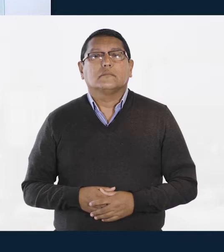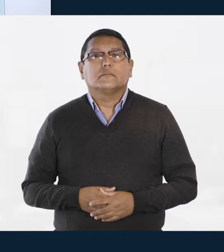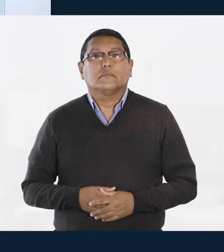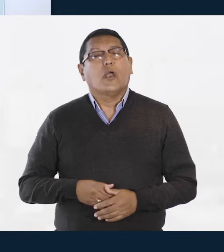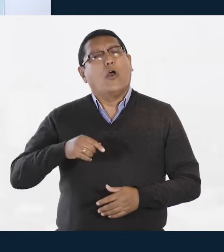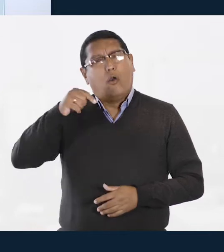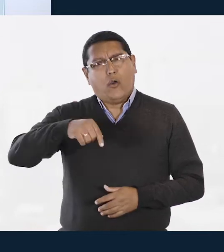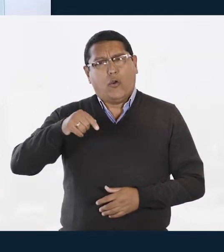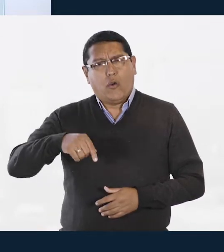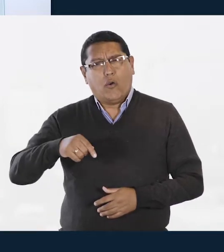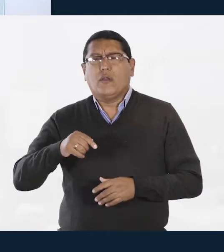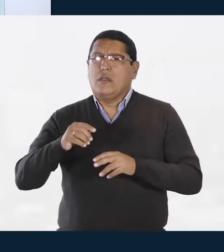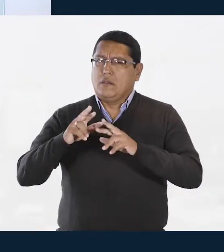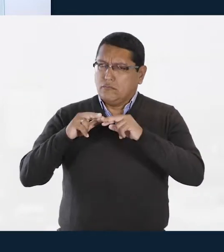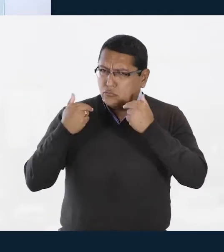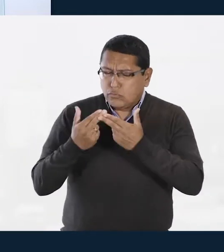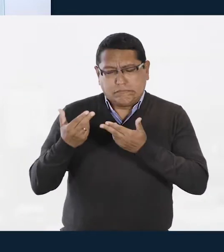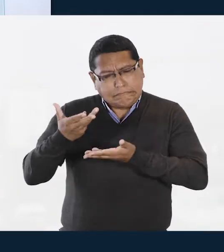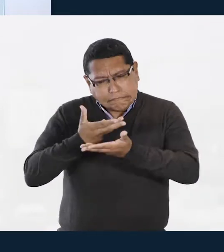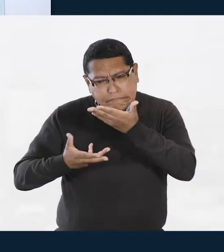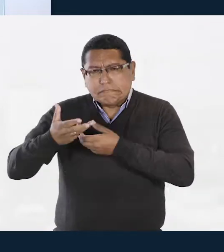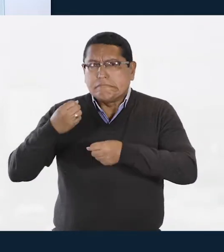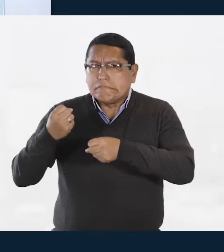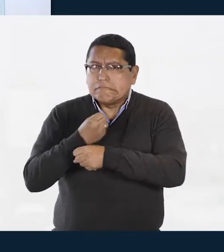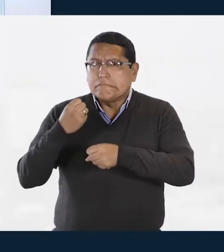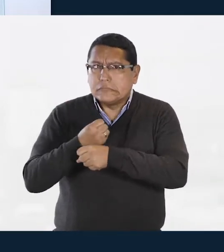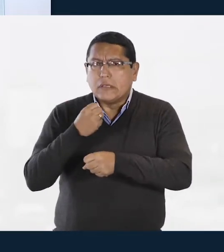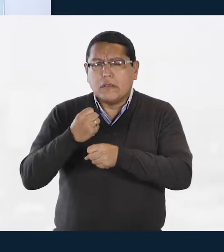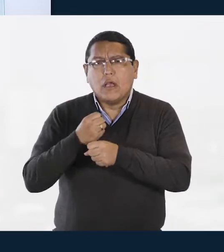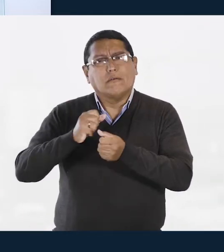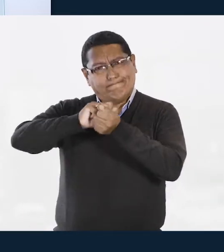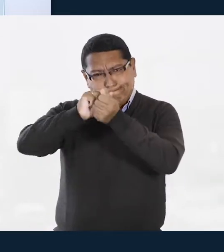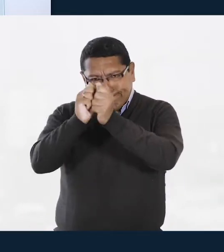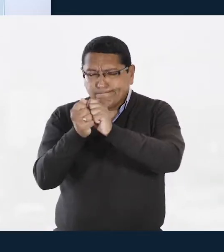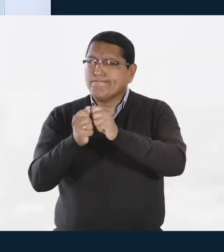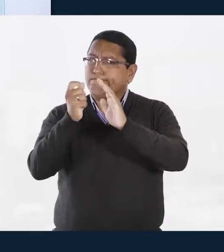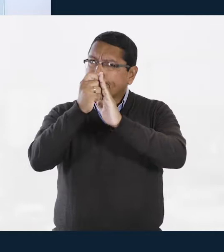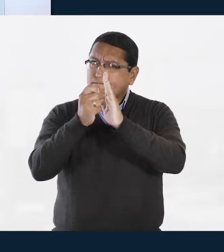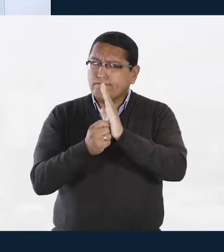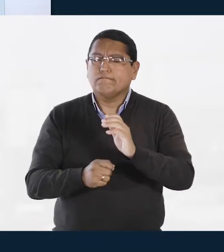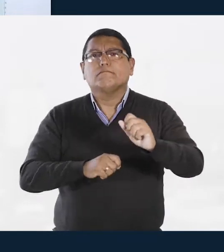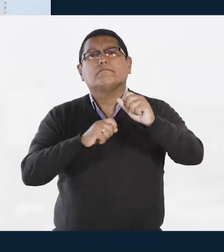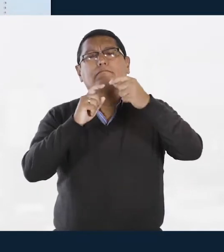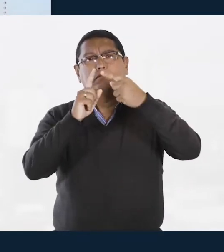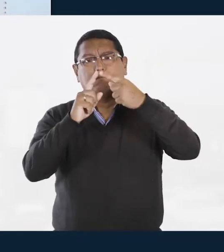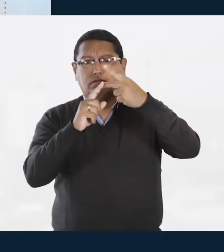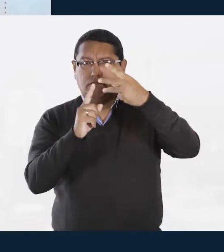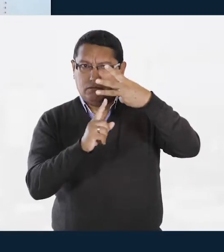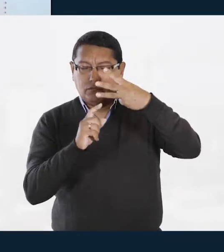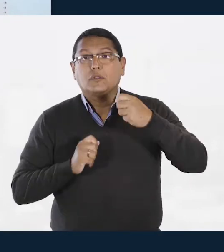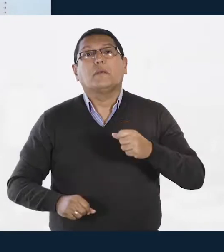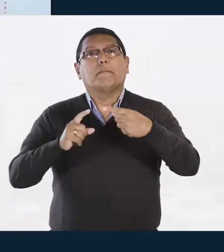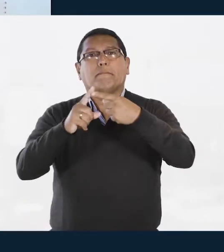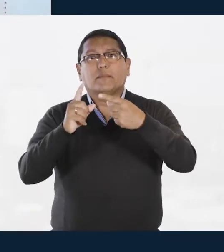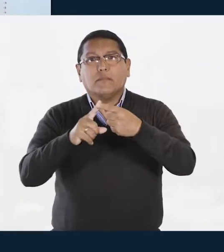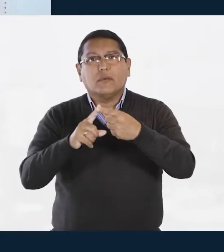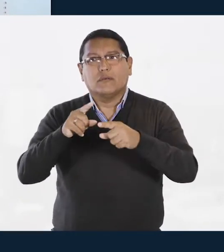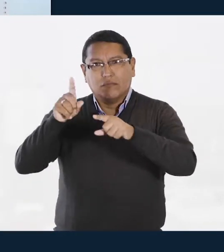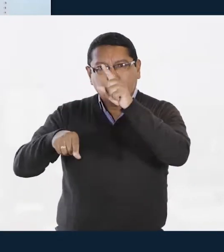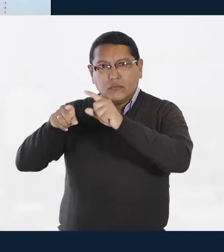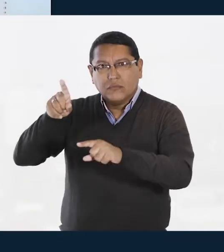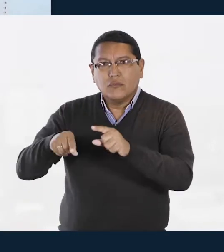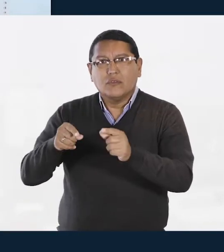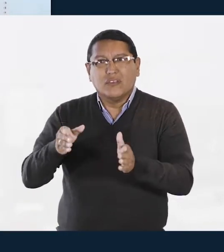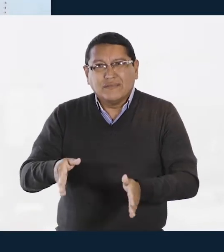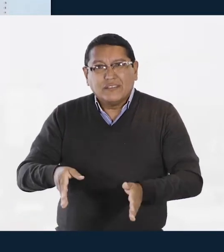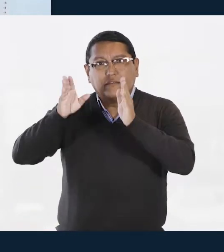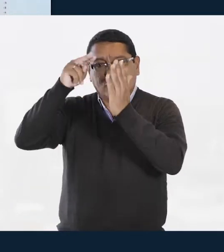Hoy, después de una extensa jornada de trabajo, hemos tomado varias medidas. Les quiero contar acerca de algunas de ellas. Hoy queremos reducir la capacidad o el